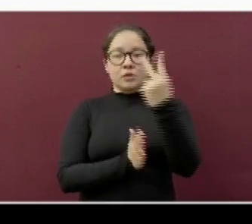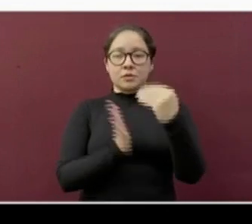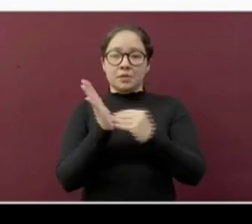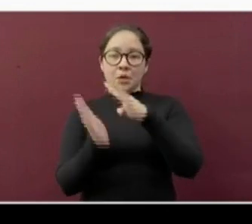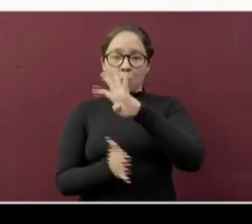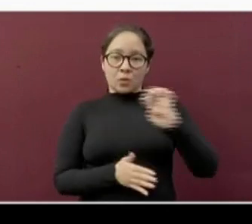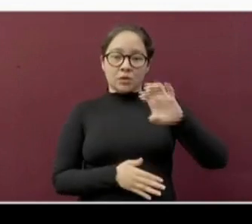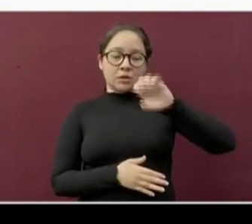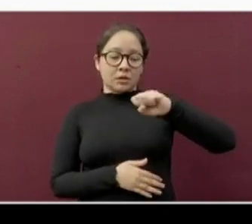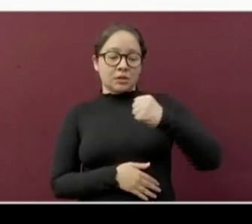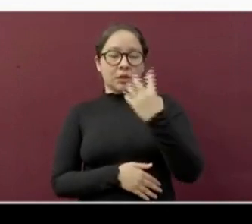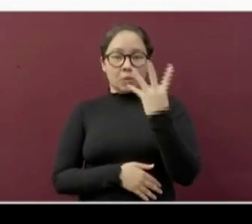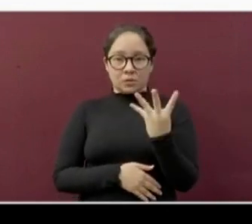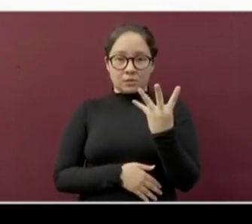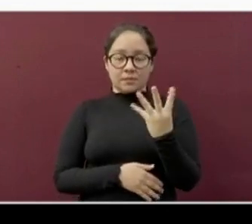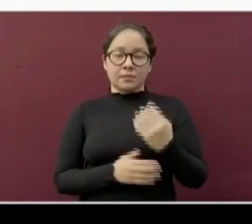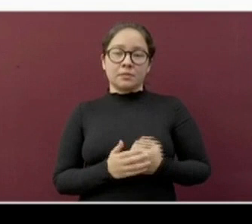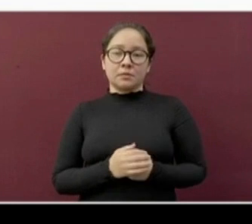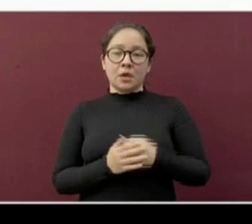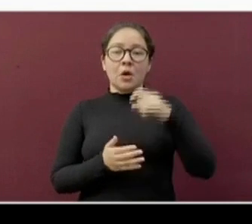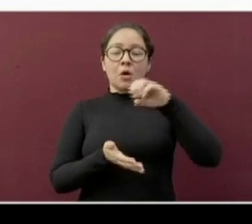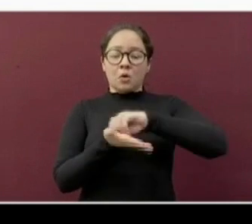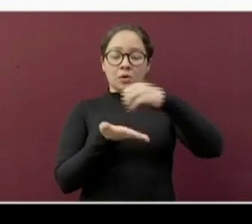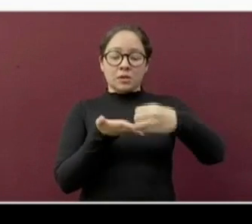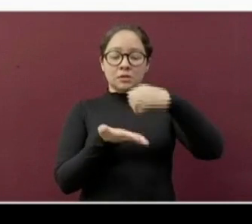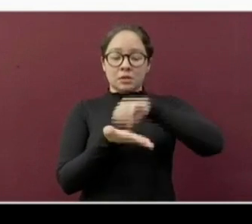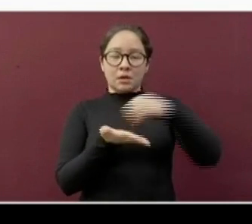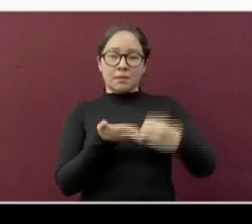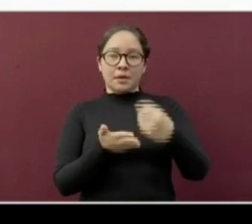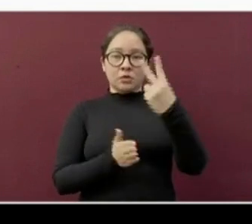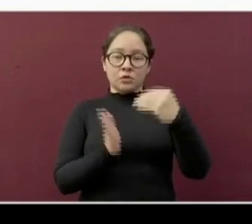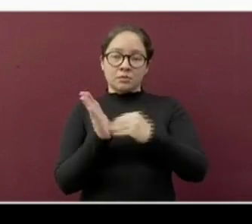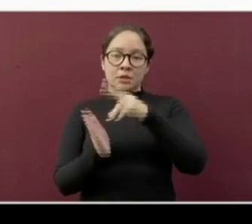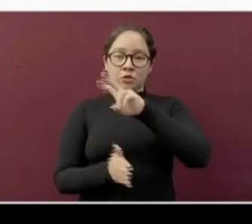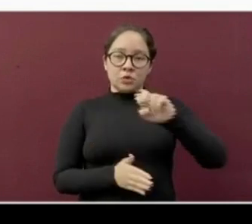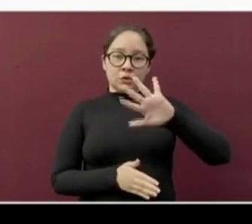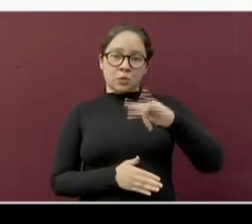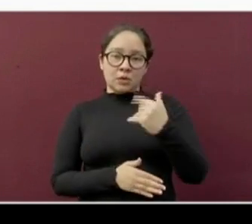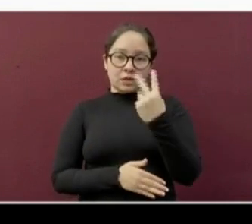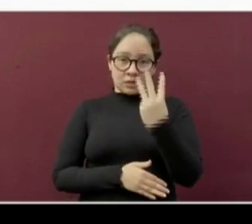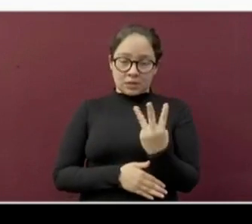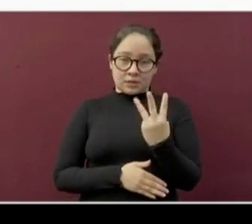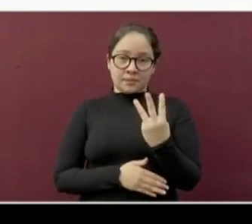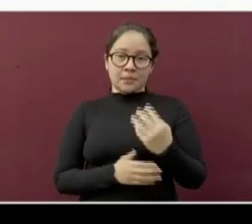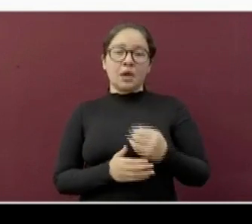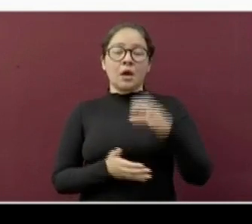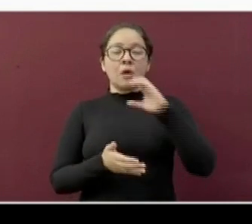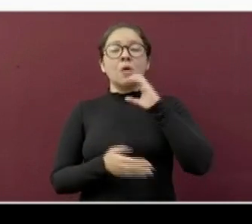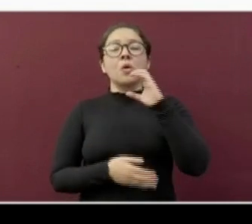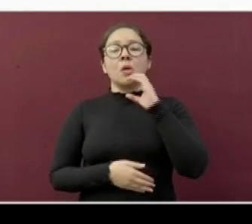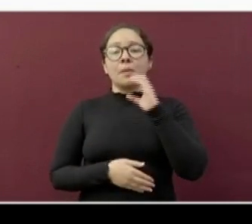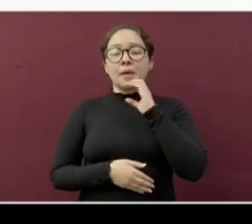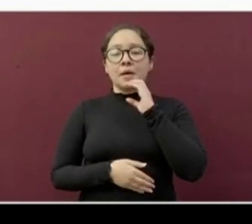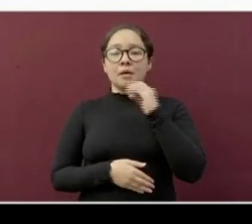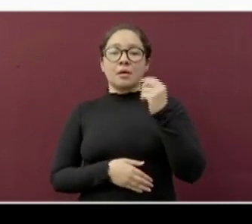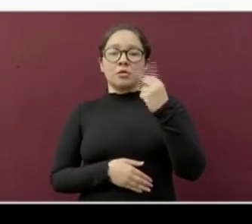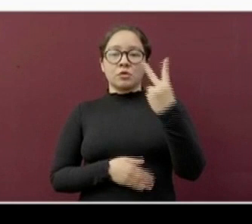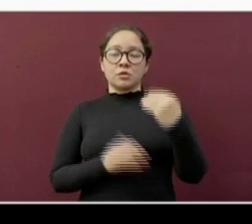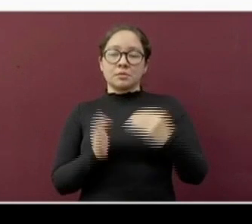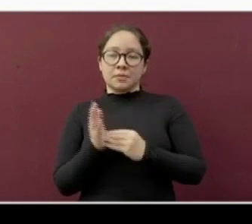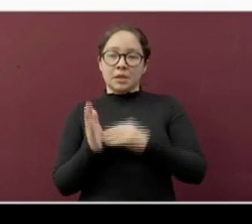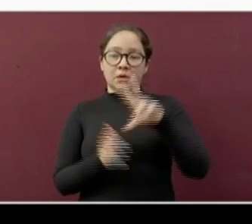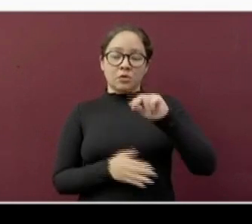,464. Orizaba, 2,253. Córdoba, ahora 2